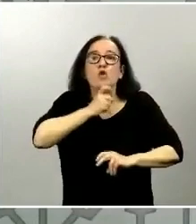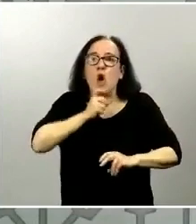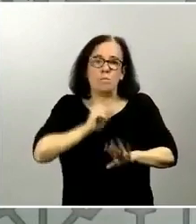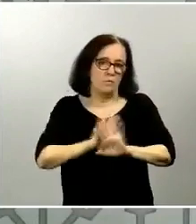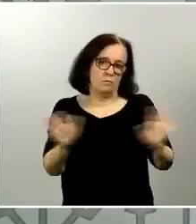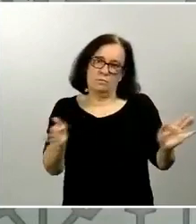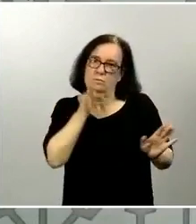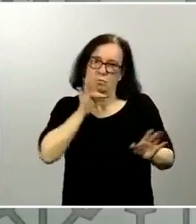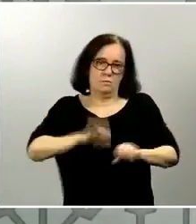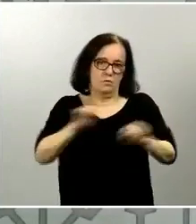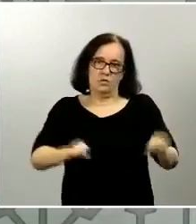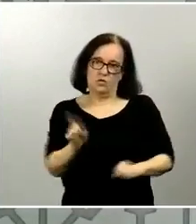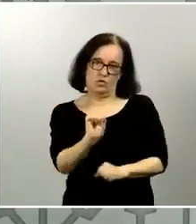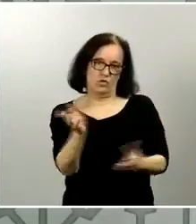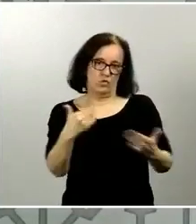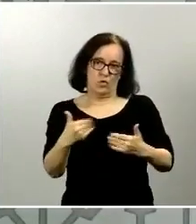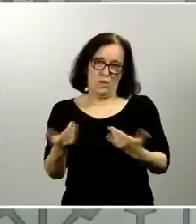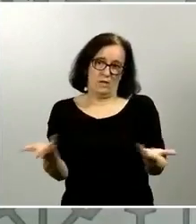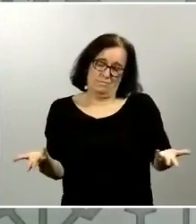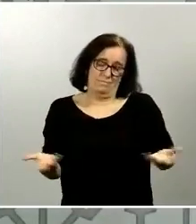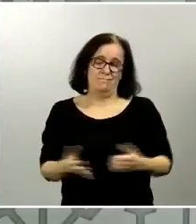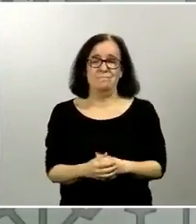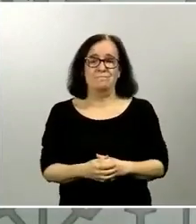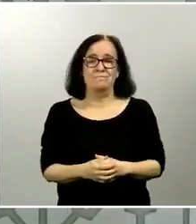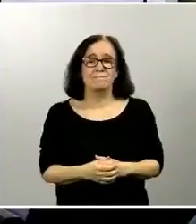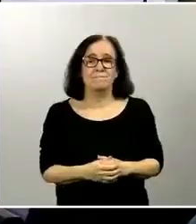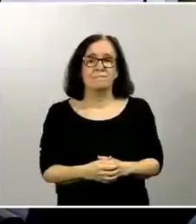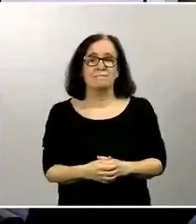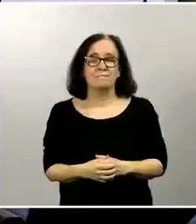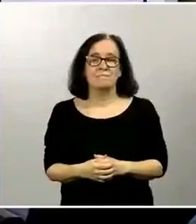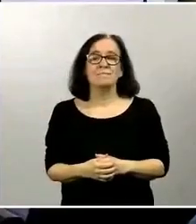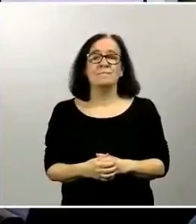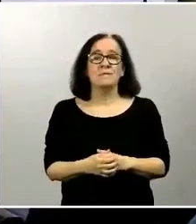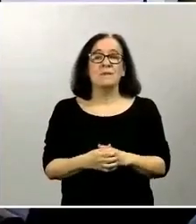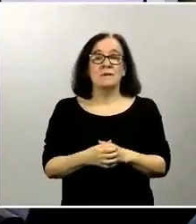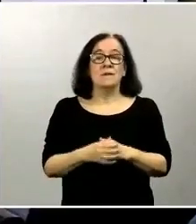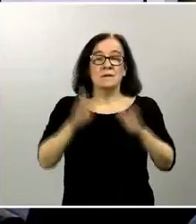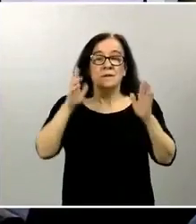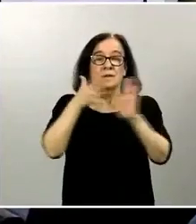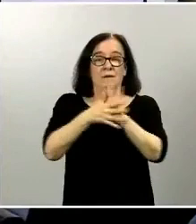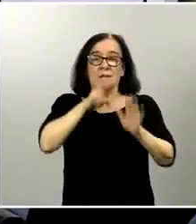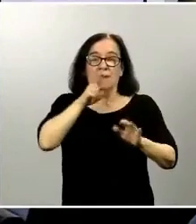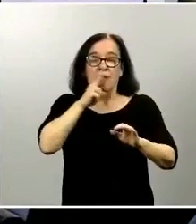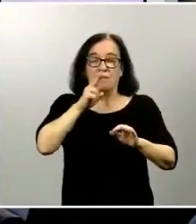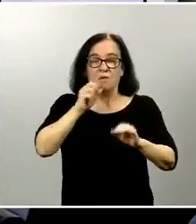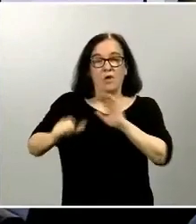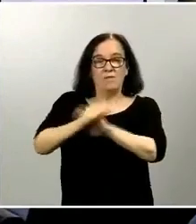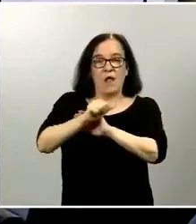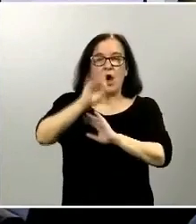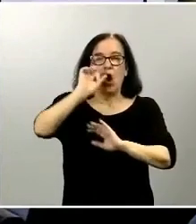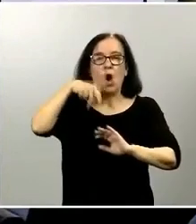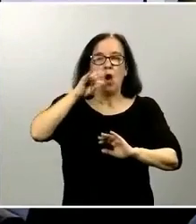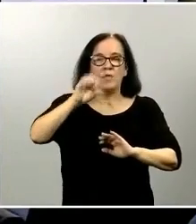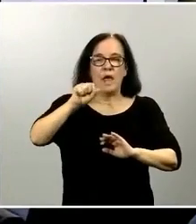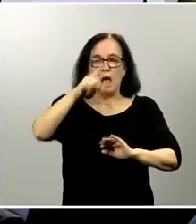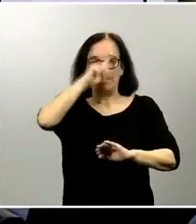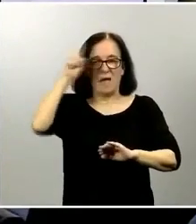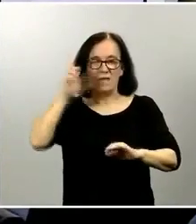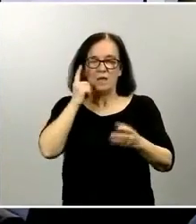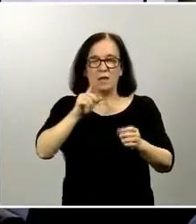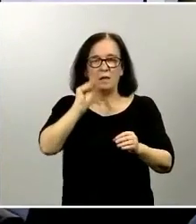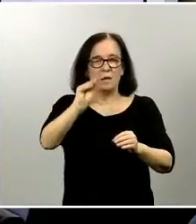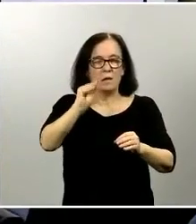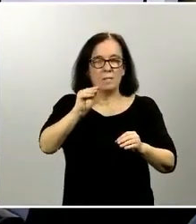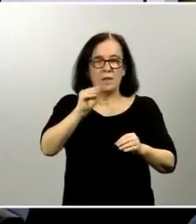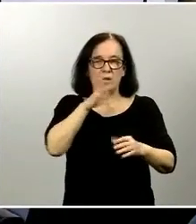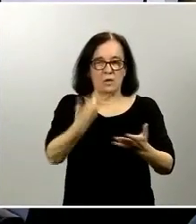consolidadas en este momento como no puede ser de otra manera Hablando de fraudes Onda Madrid le pregunta al general se está cometiendo un fraude a